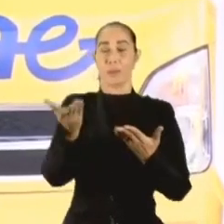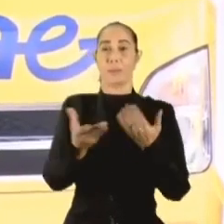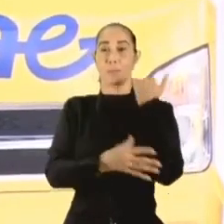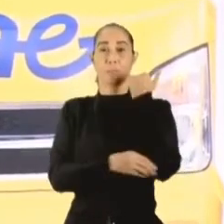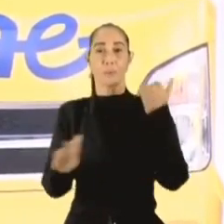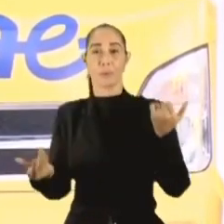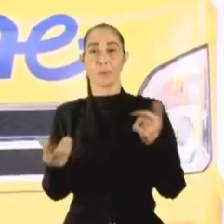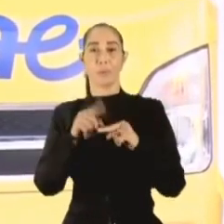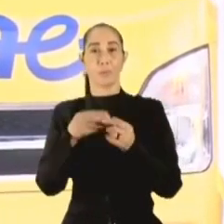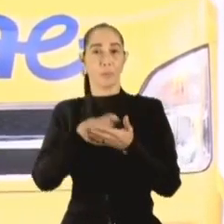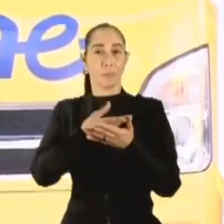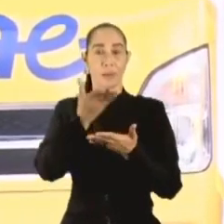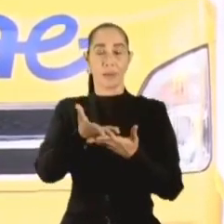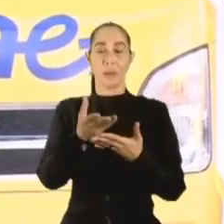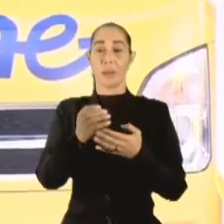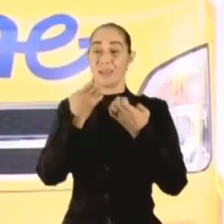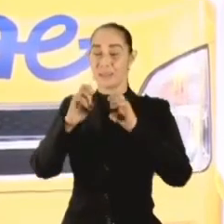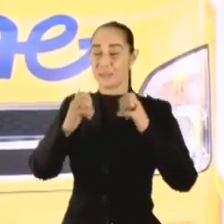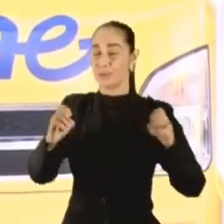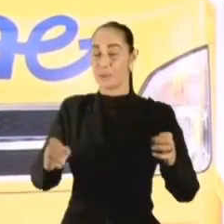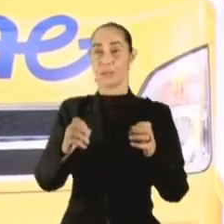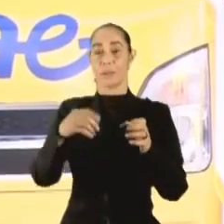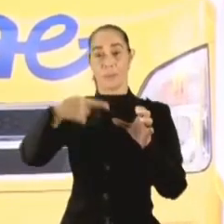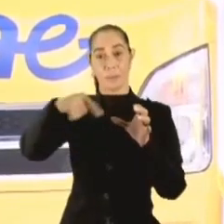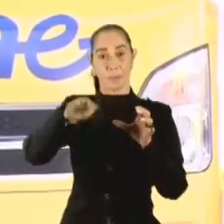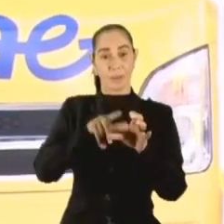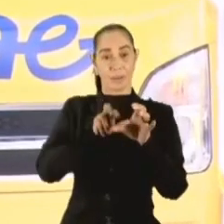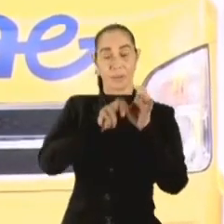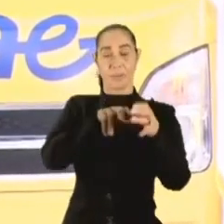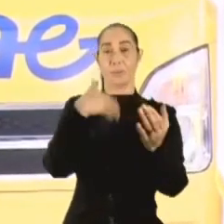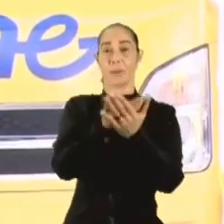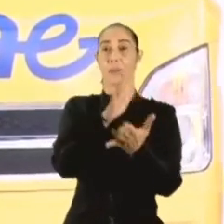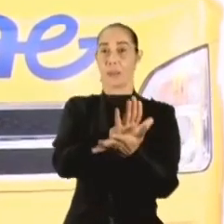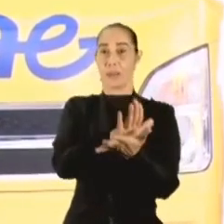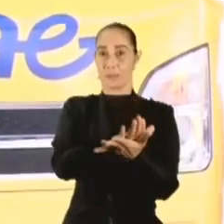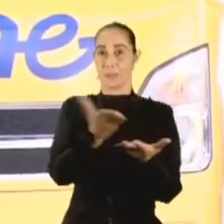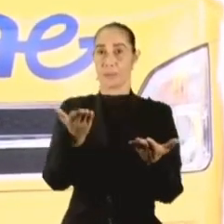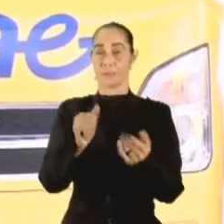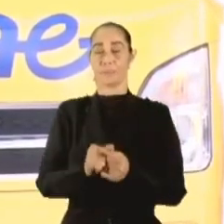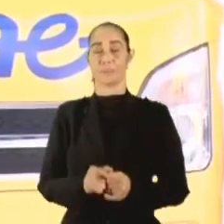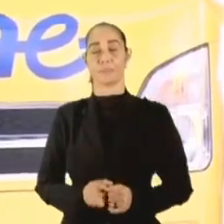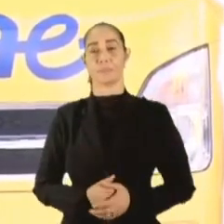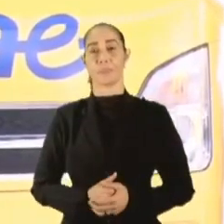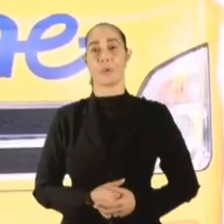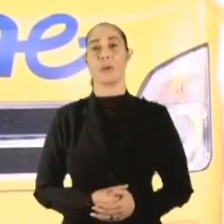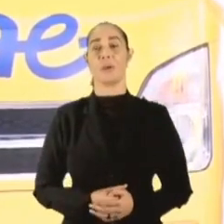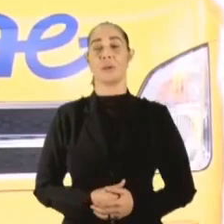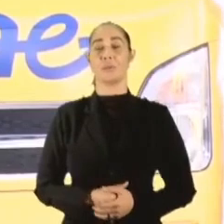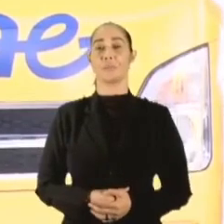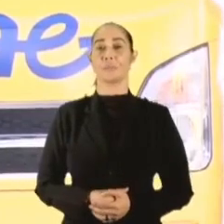recursos hacen esfuerzos para pagar transporte para sus hijos y hijas que vayan a las escuelas o liceos.